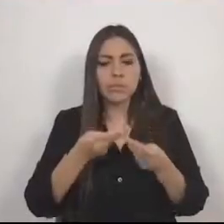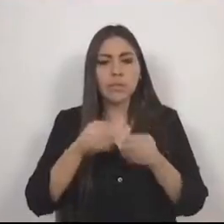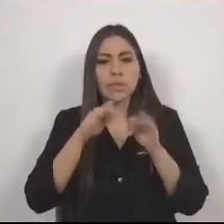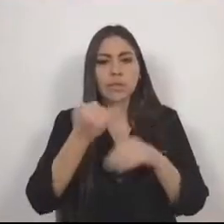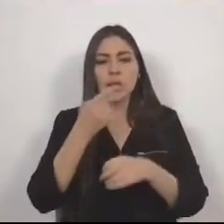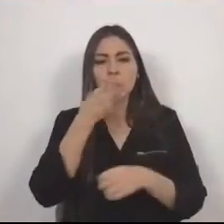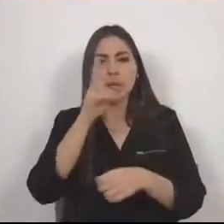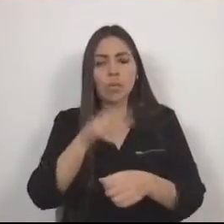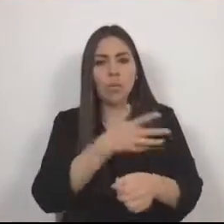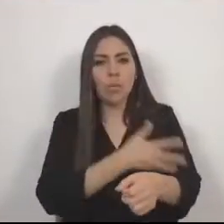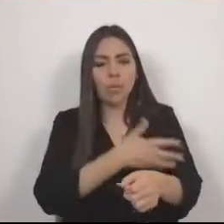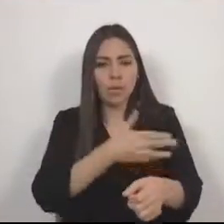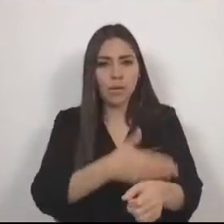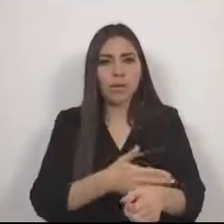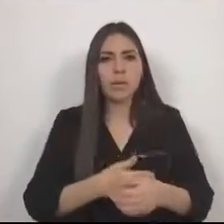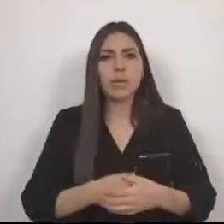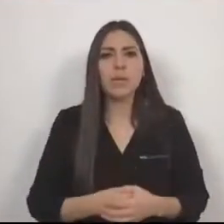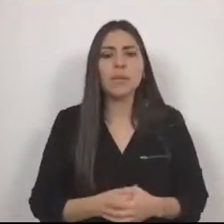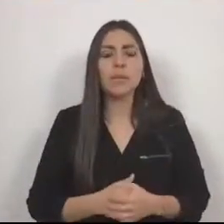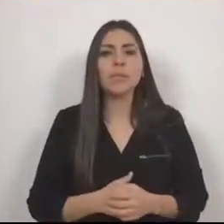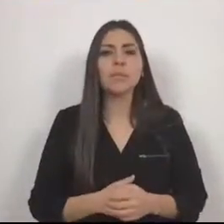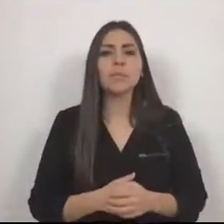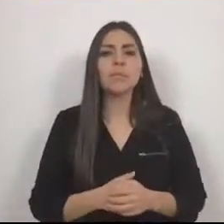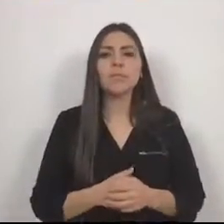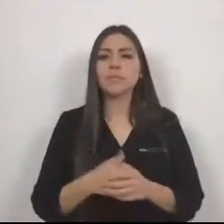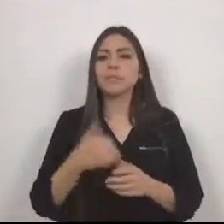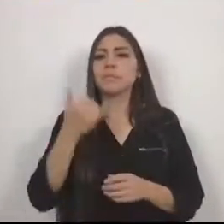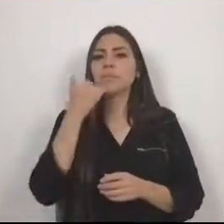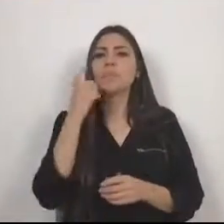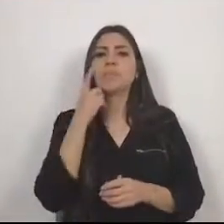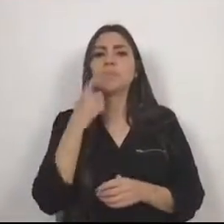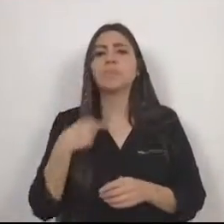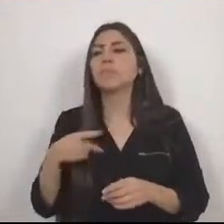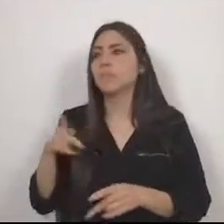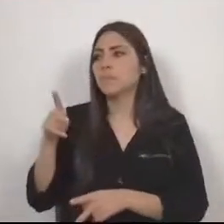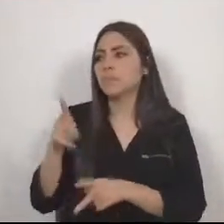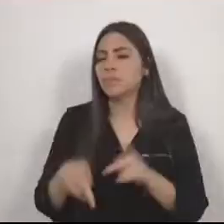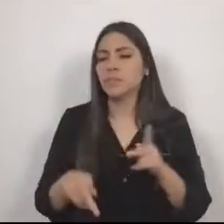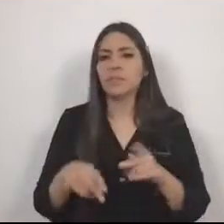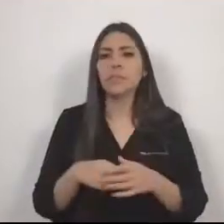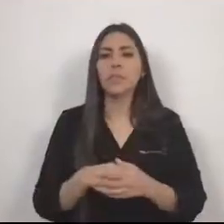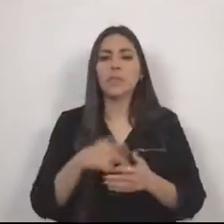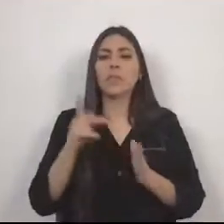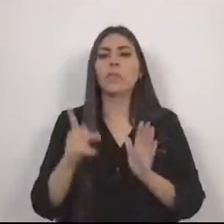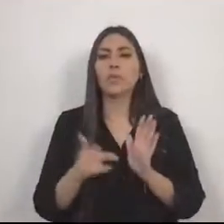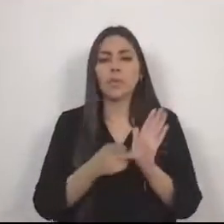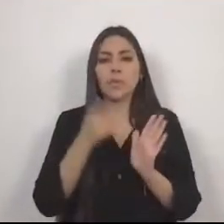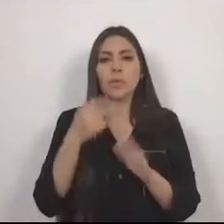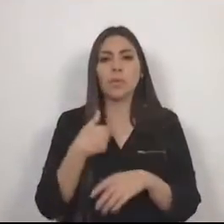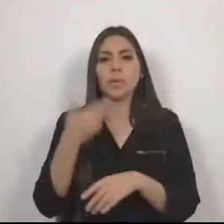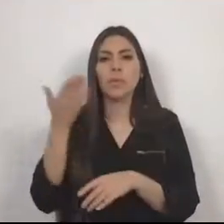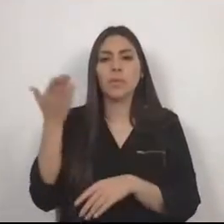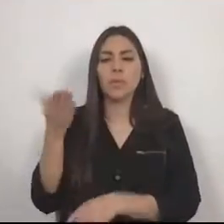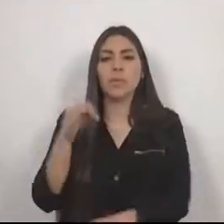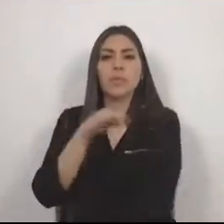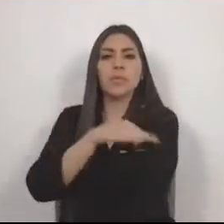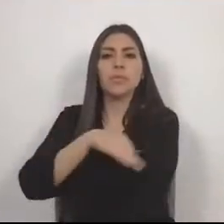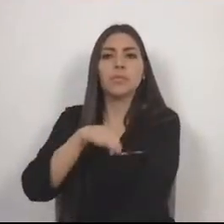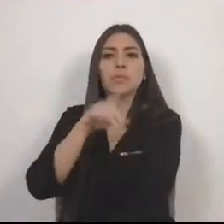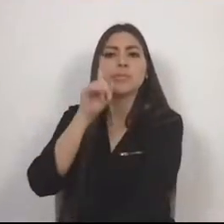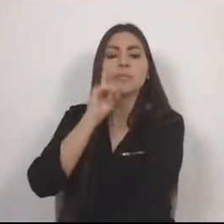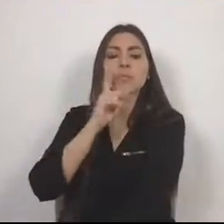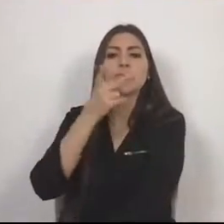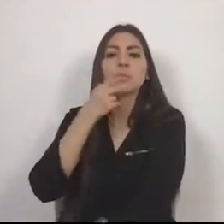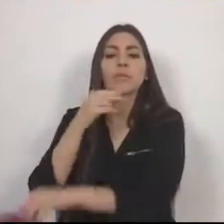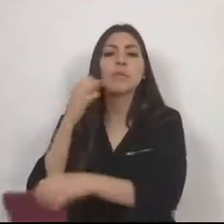coadjugancia por la ley… interrumpir un momento, diputada María Luisa. Nuevamente solicito a las compañeras y compañeros